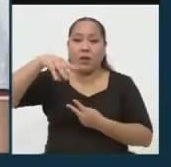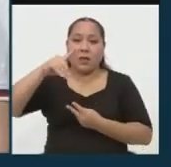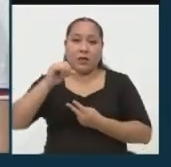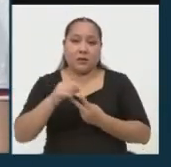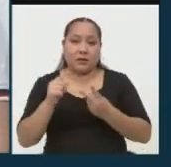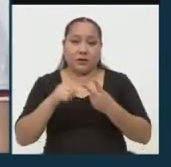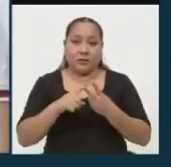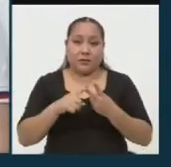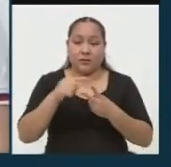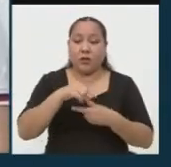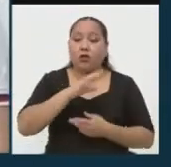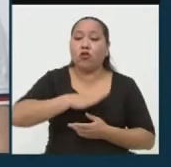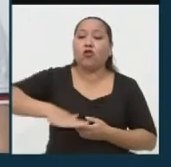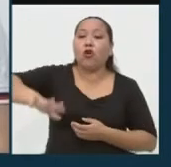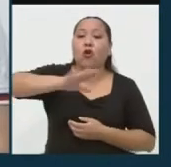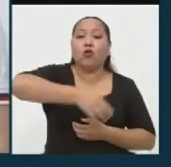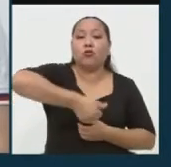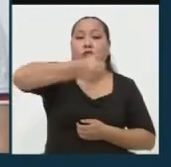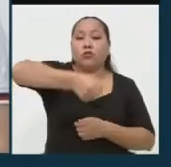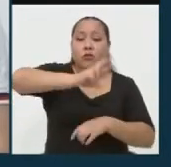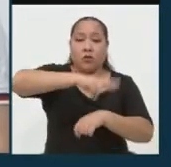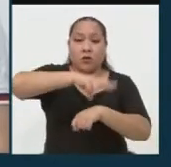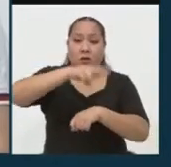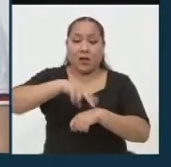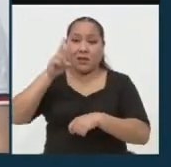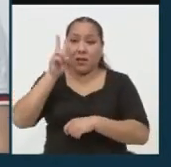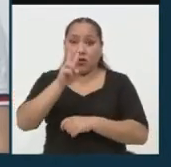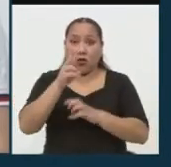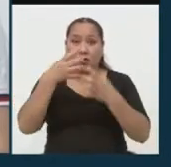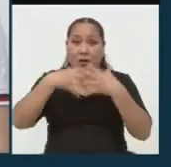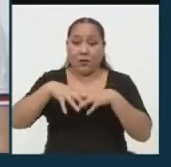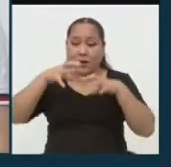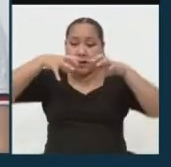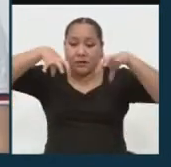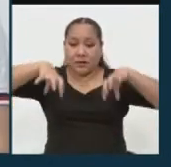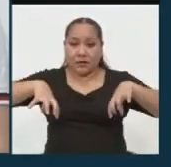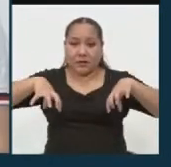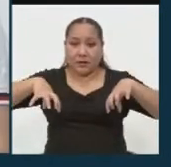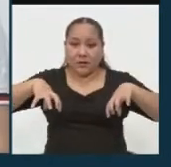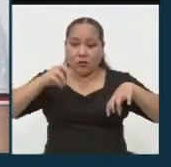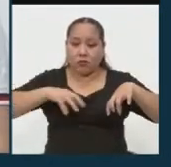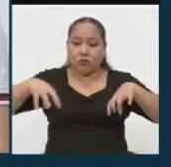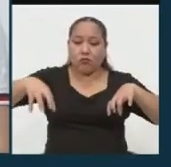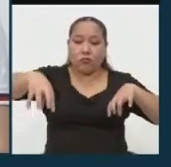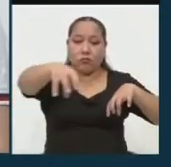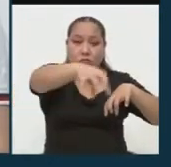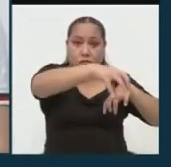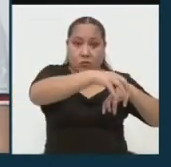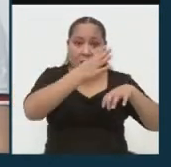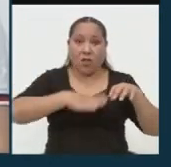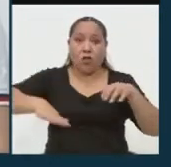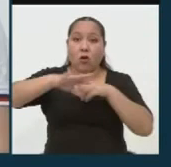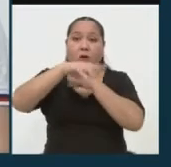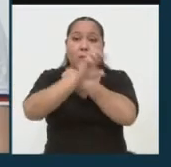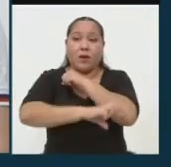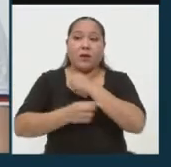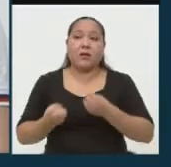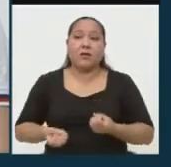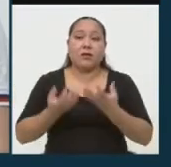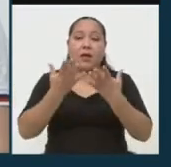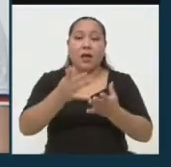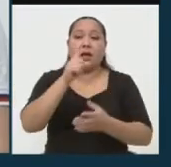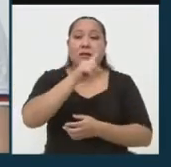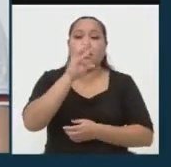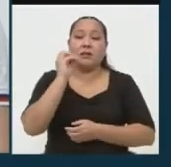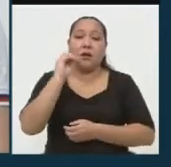Estamos hablando de todos los gobiernos regionales. sea, estas dos empresas, con las sucursales que tienen el país, abastecen al